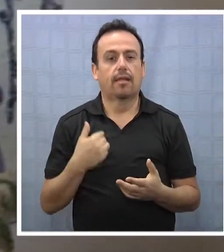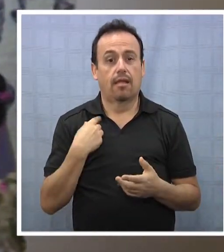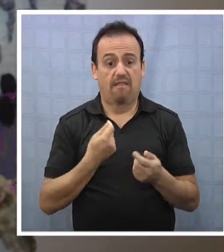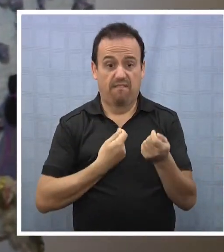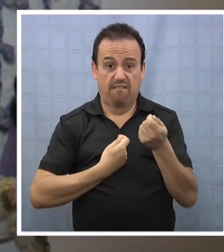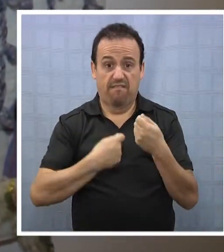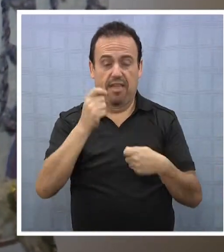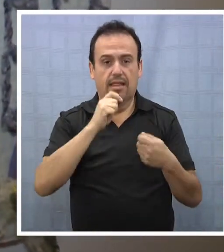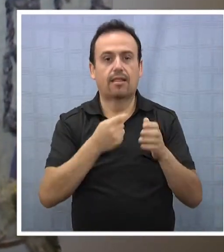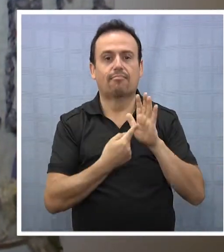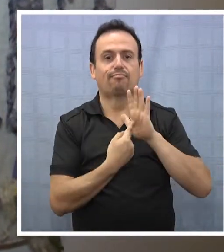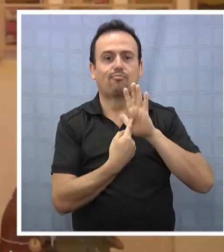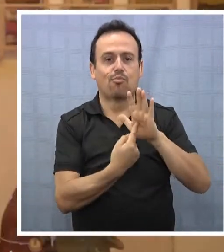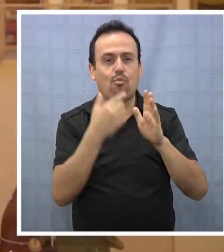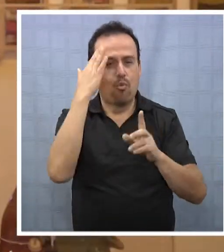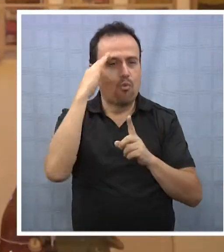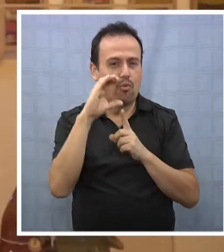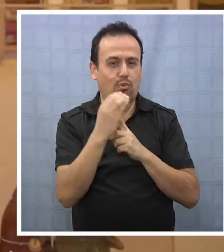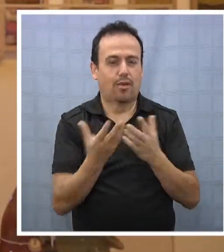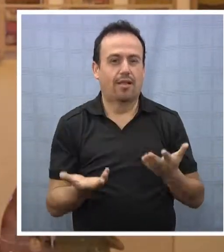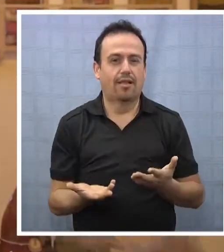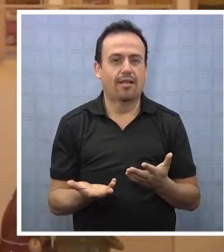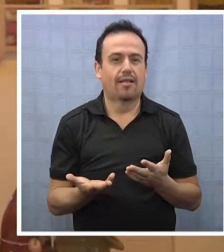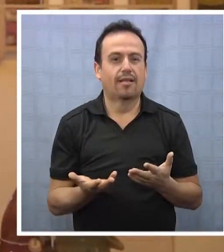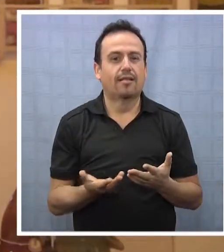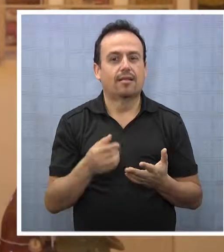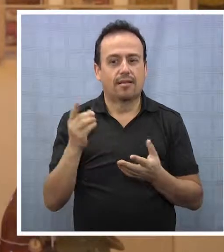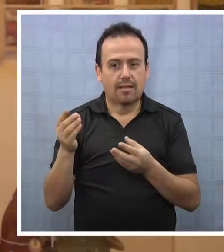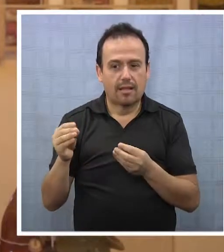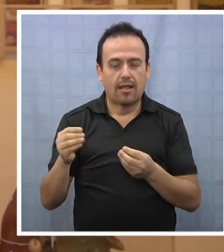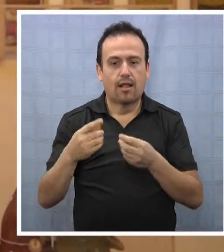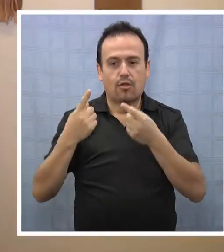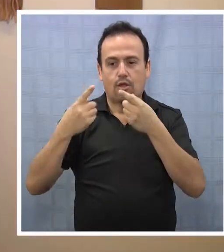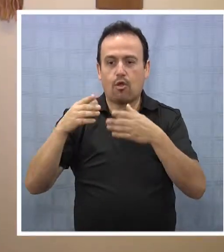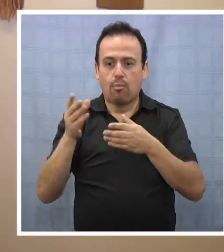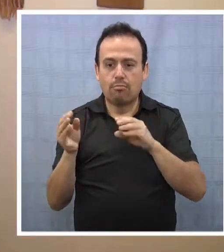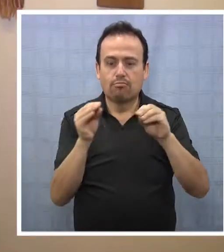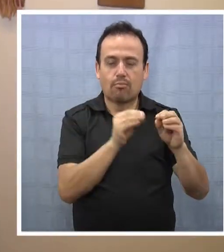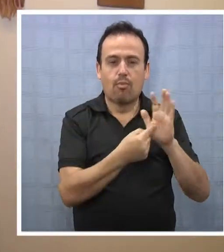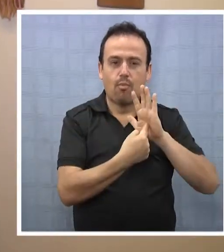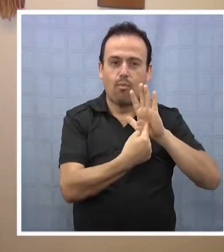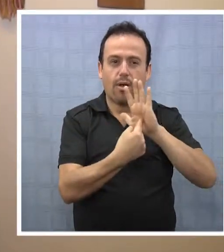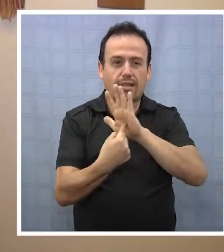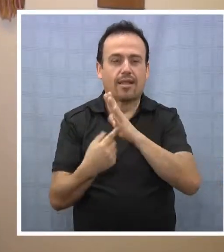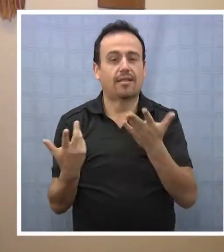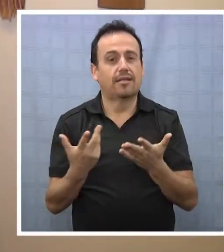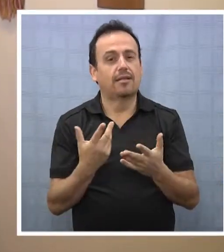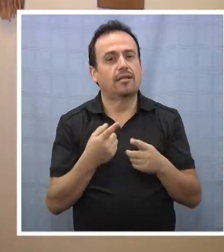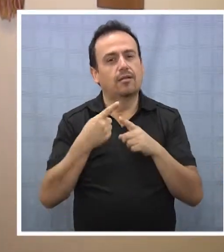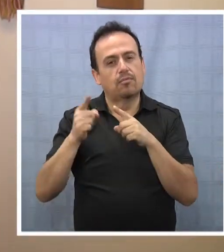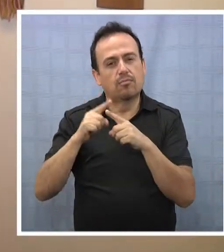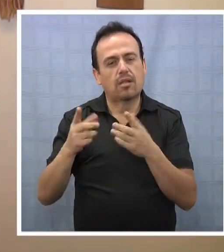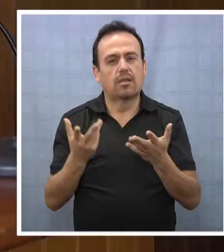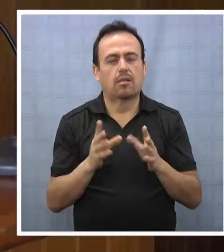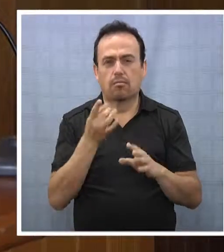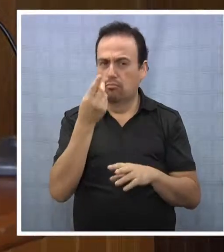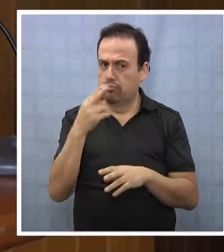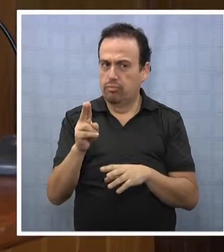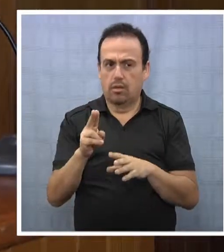aparte de vender en el espacio en el cual estamos instalados, sacar la artesanía de la frontera. La muestra está compuesta de productos